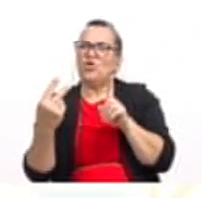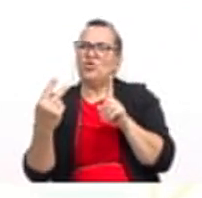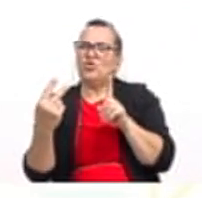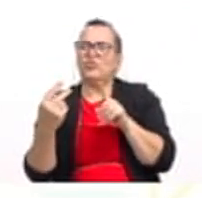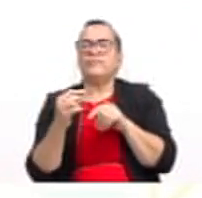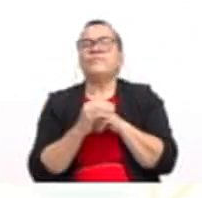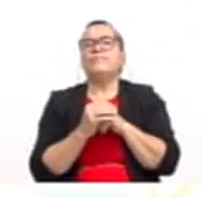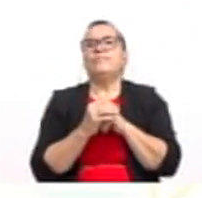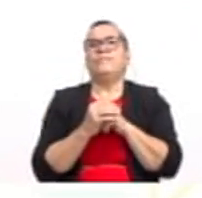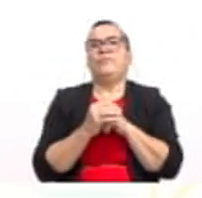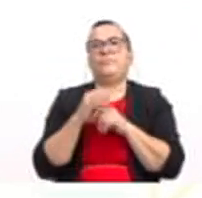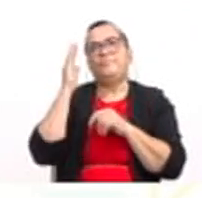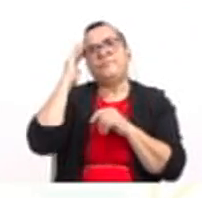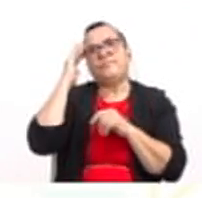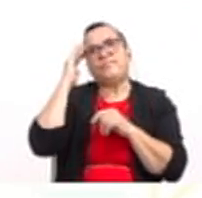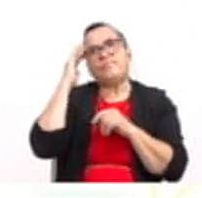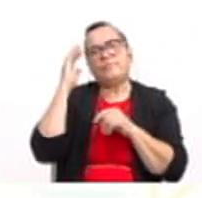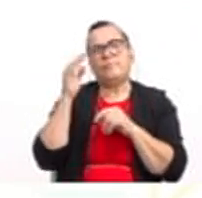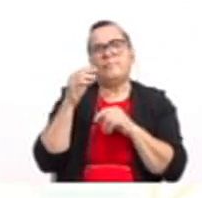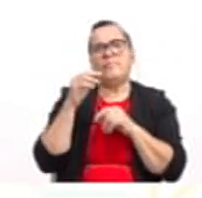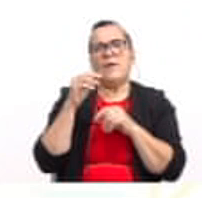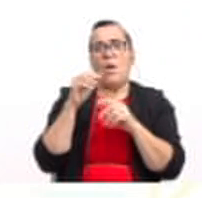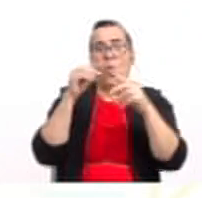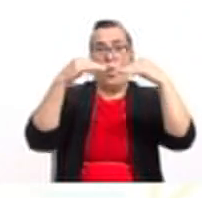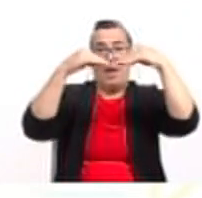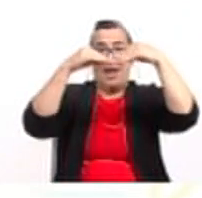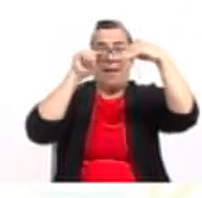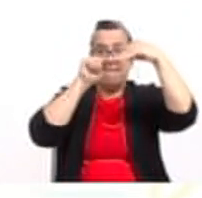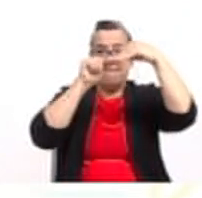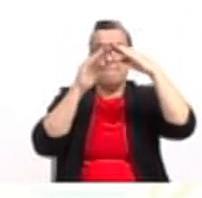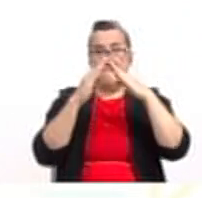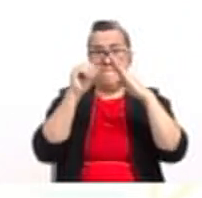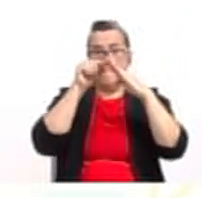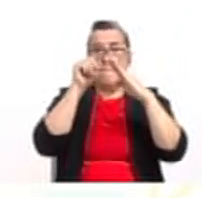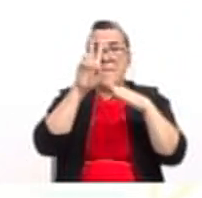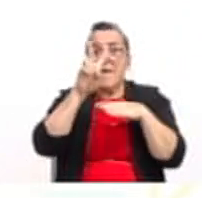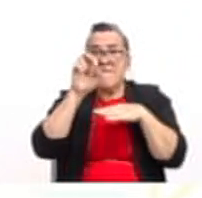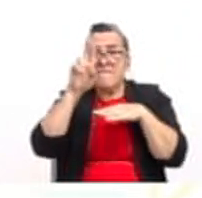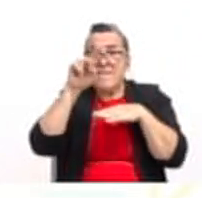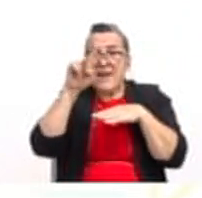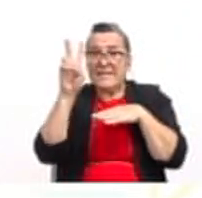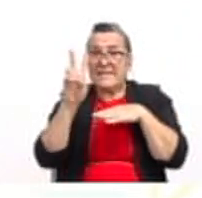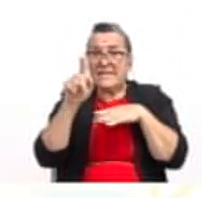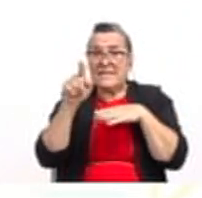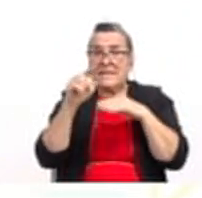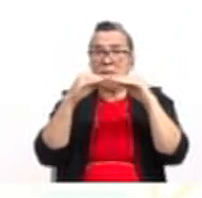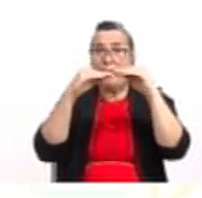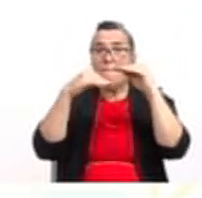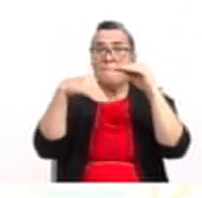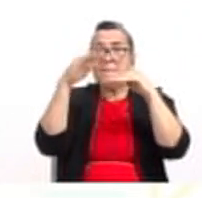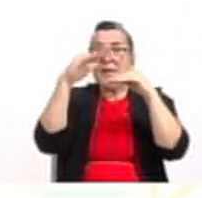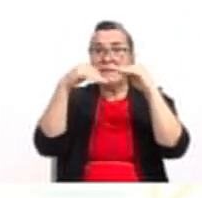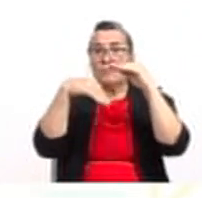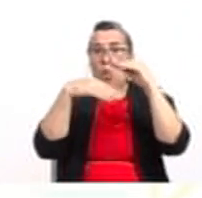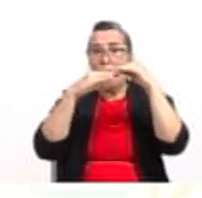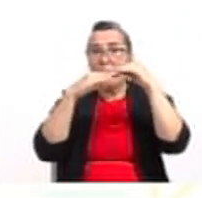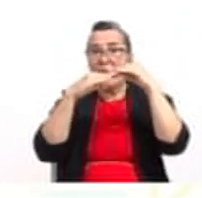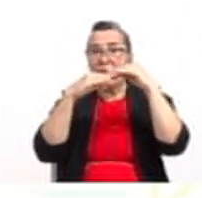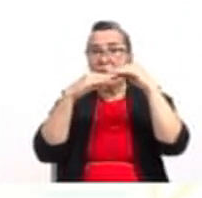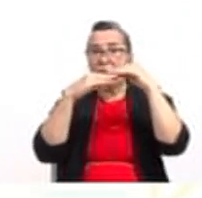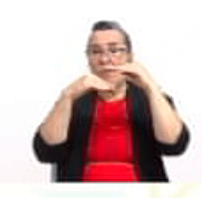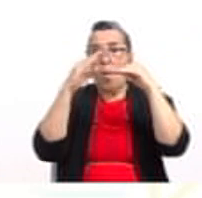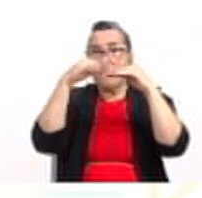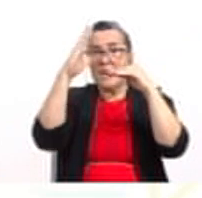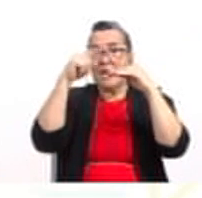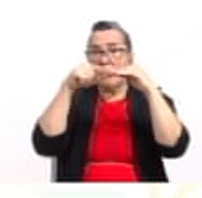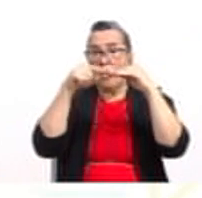Ahora, ¿cómo determinamos el vértice? El vértice va a ser el punto máximo o el punto mínimo de la parábola, dependiendo de